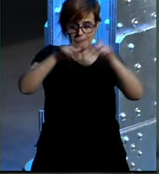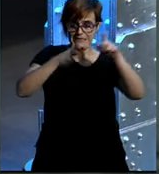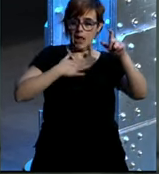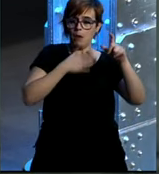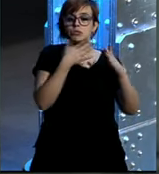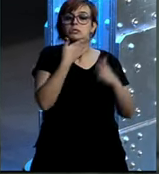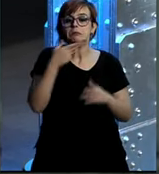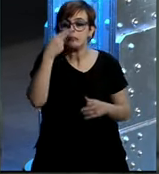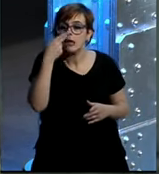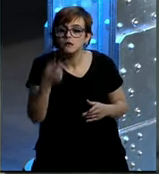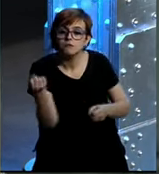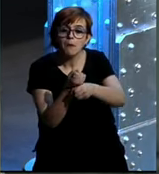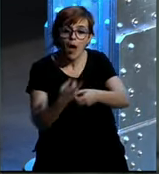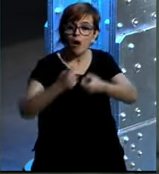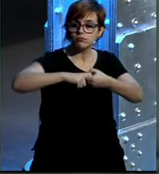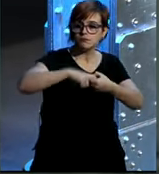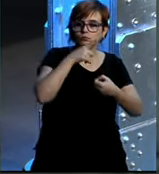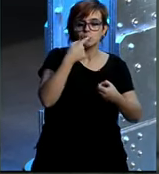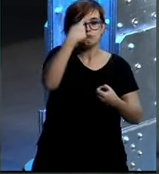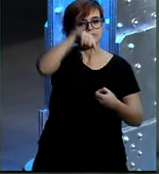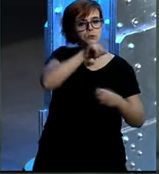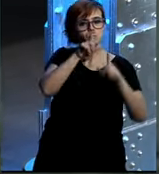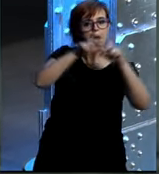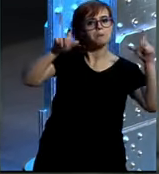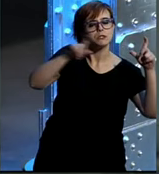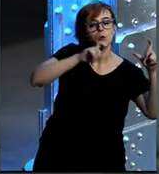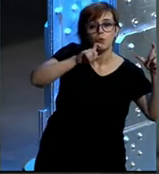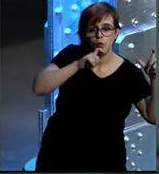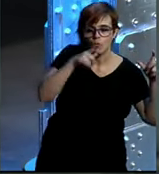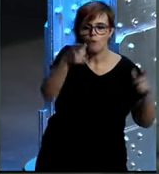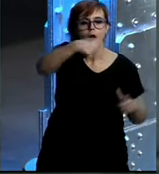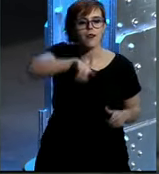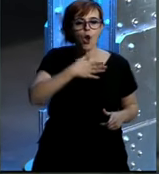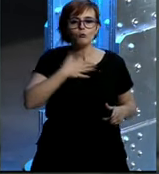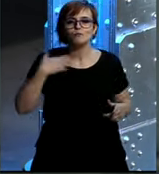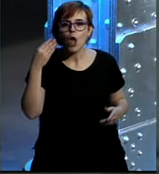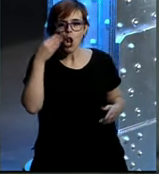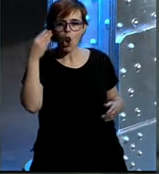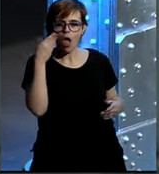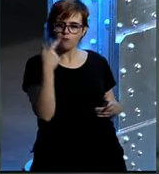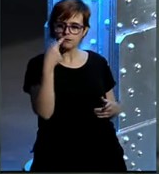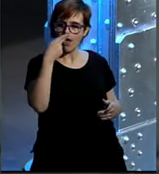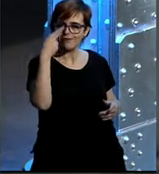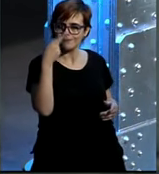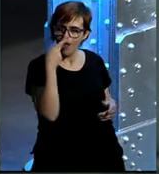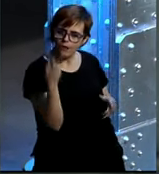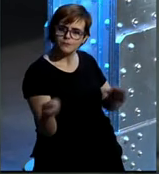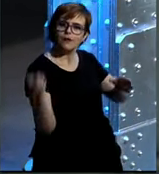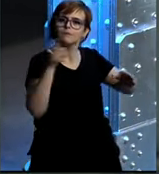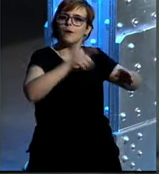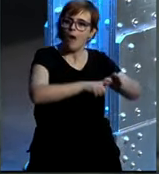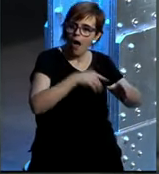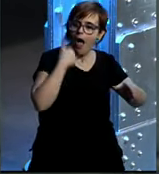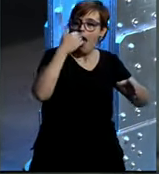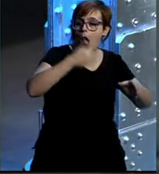trabajar, porque nos interesa que los jóvenes nos conozcáis, y consideréis a L'Oréal como una compañía en que os interesaría en un momento determinado